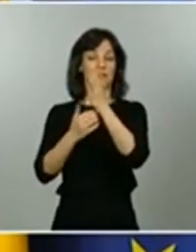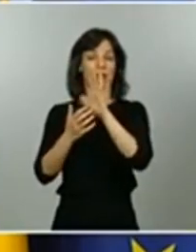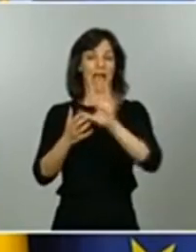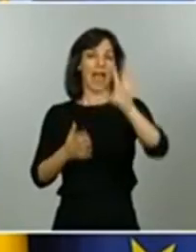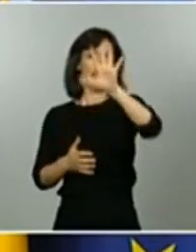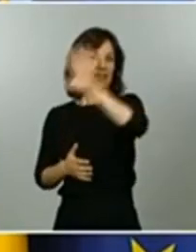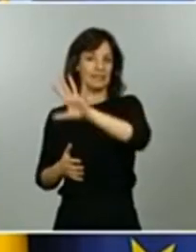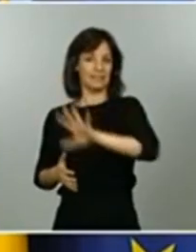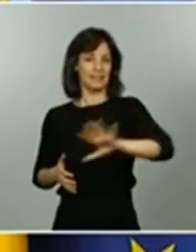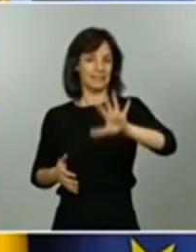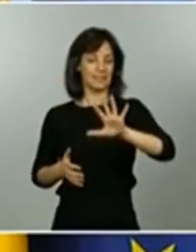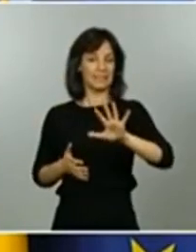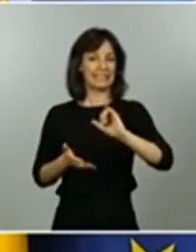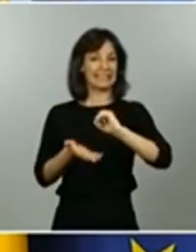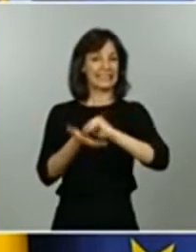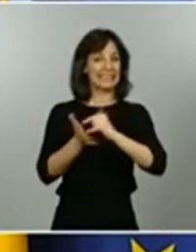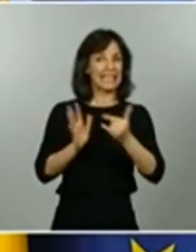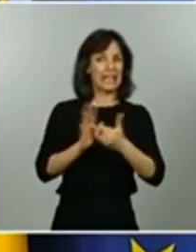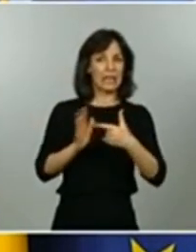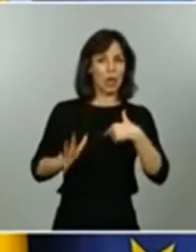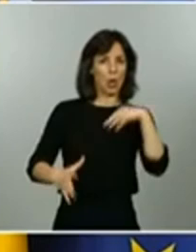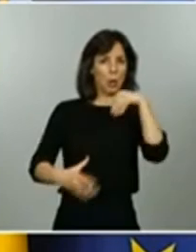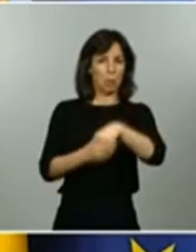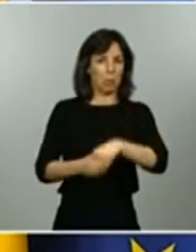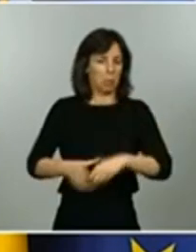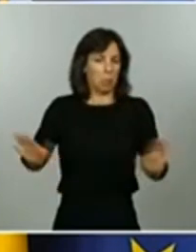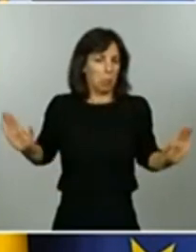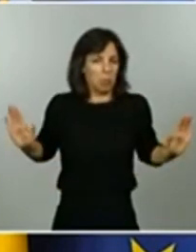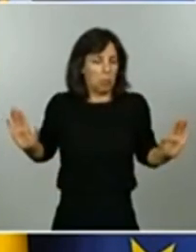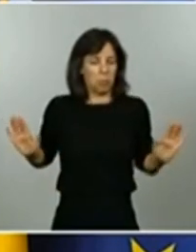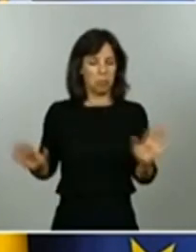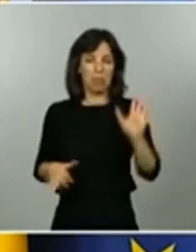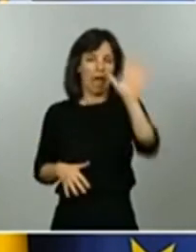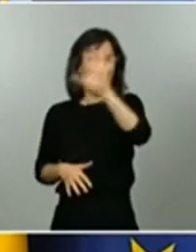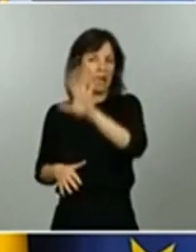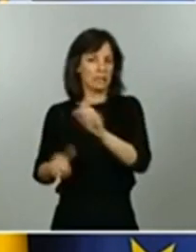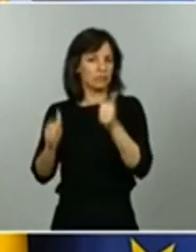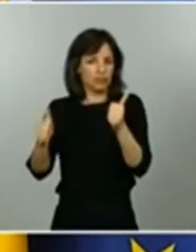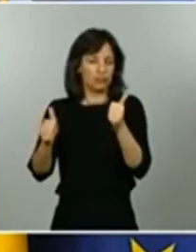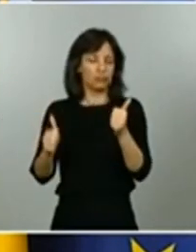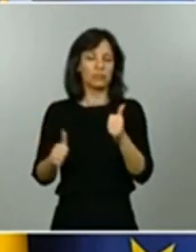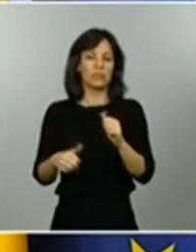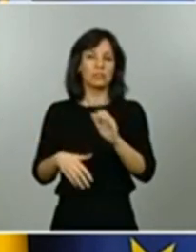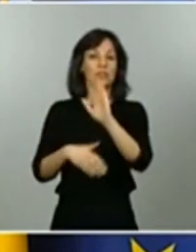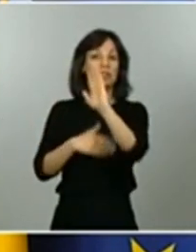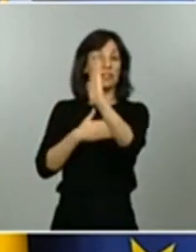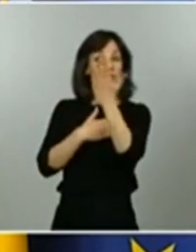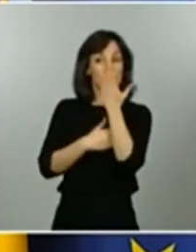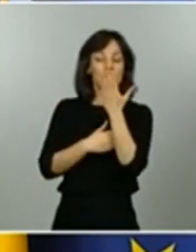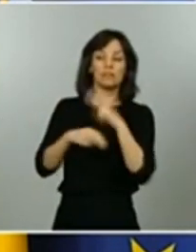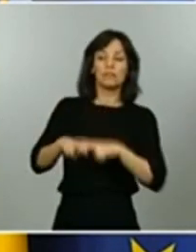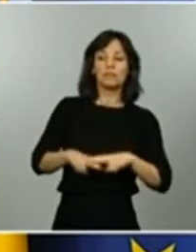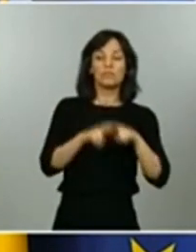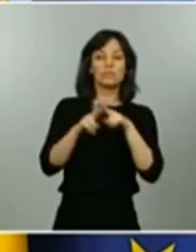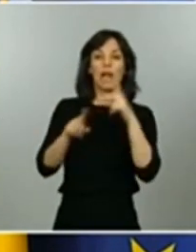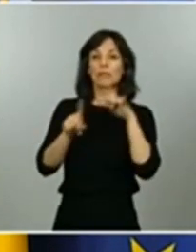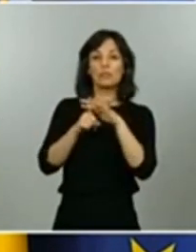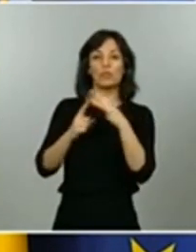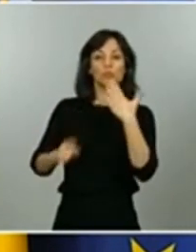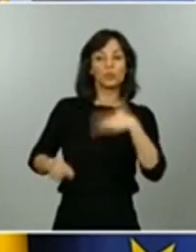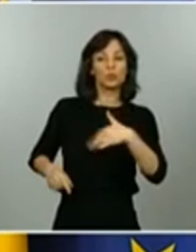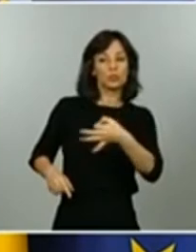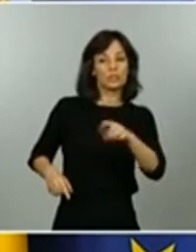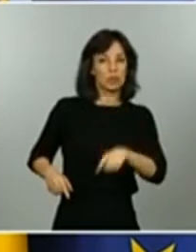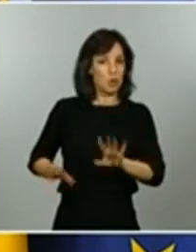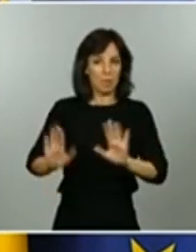entramos son las áreas nosotros valoramos los territorios que se proponen y si están o no en la situación adecuada y Barcelona